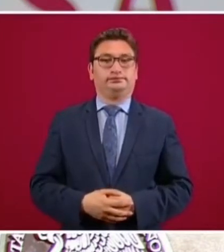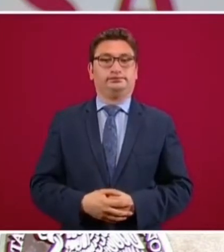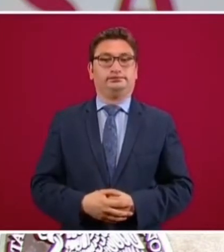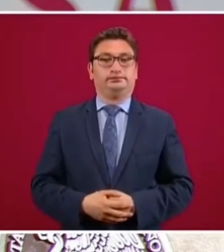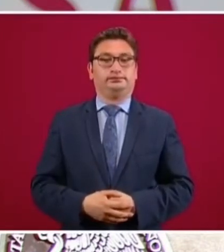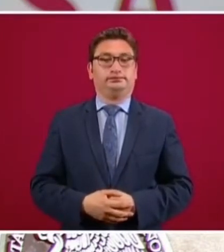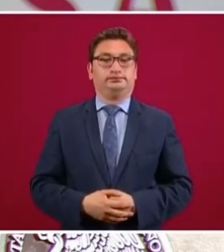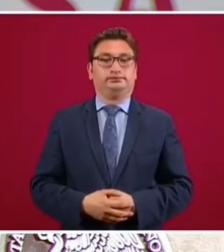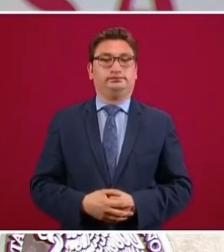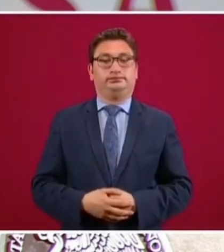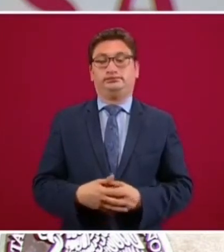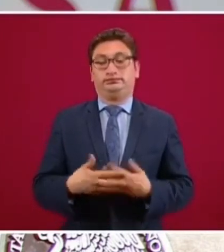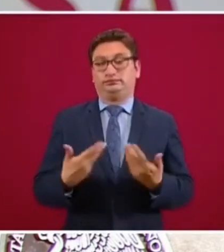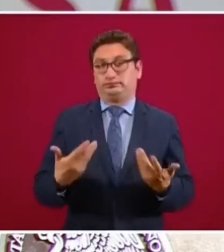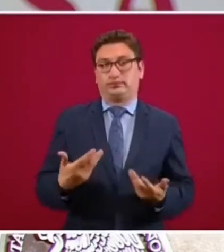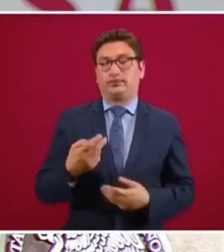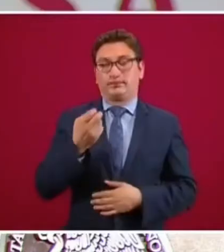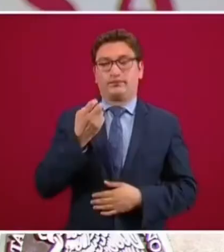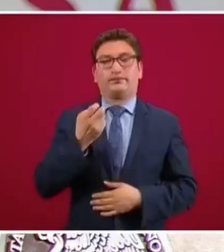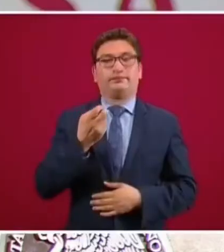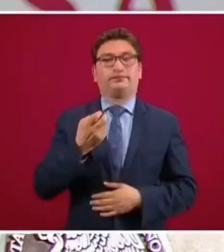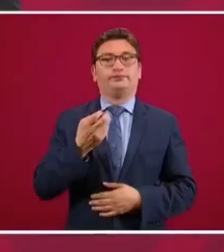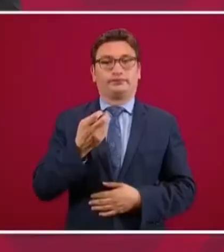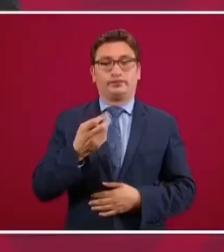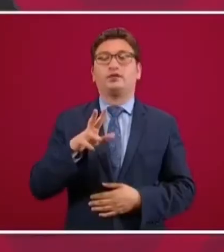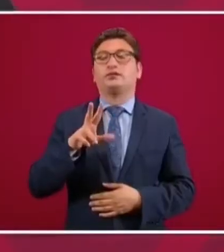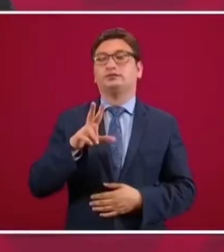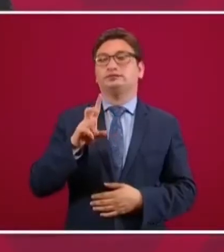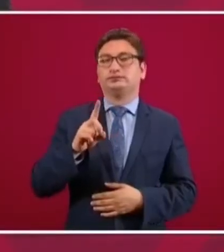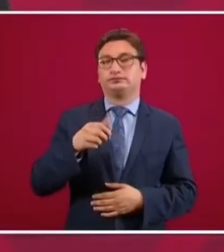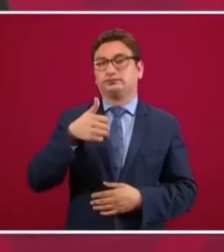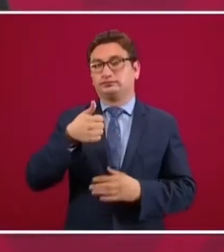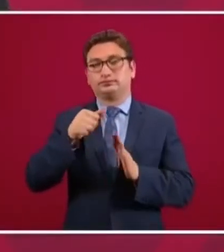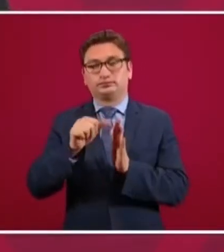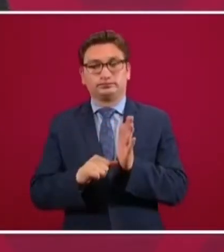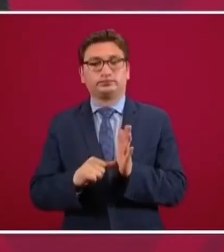Entonces, por eso y además 36 meses.